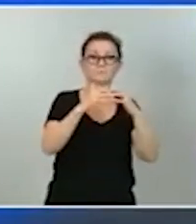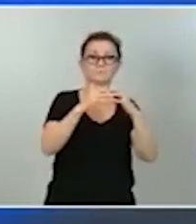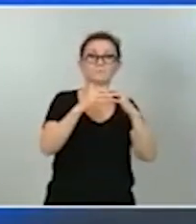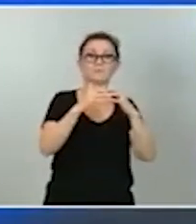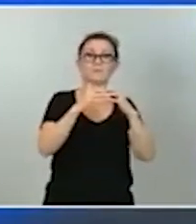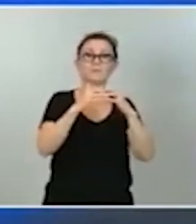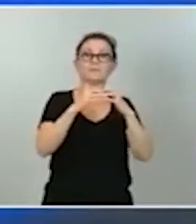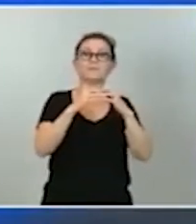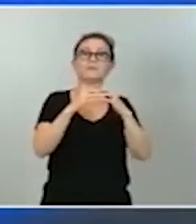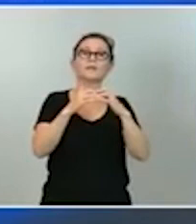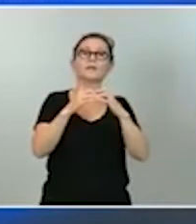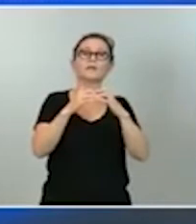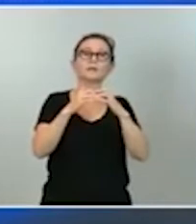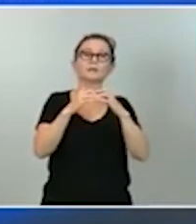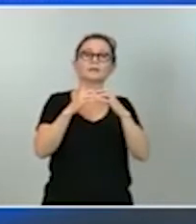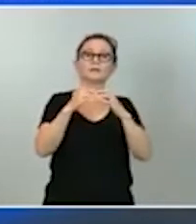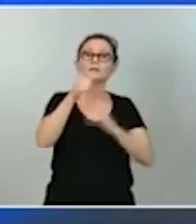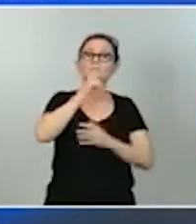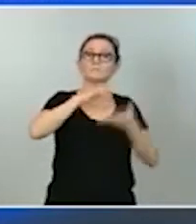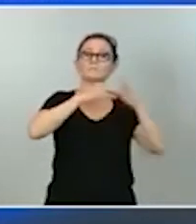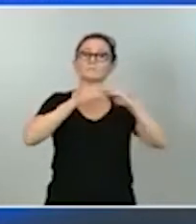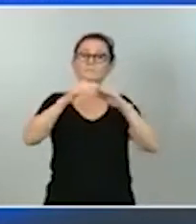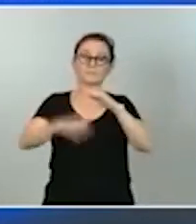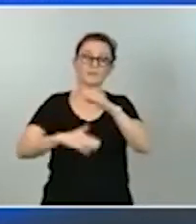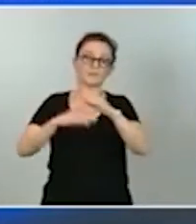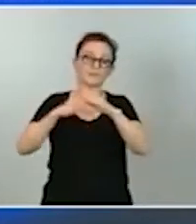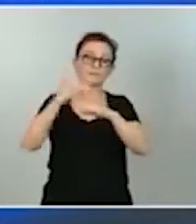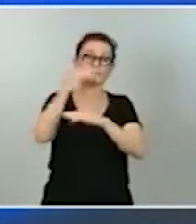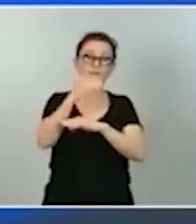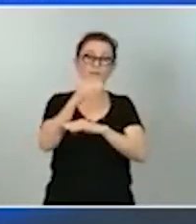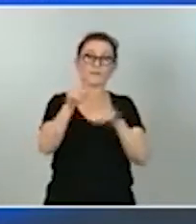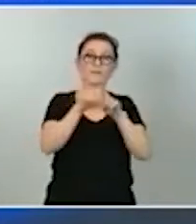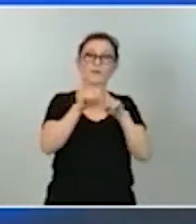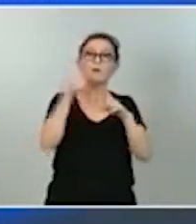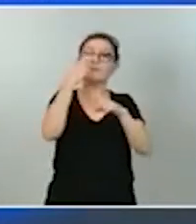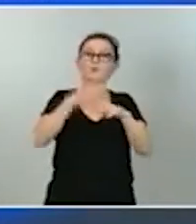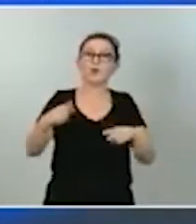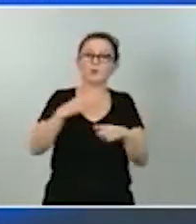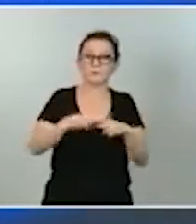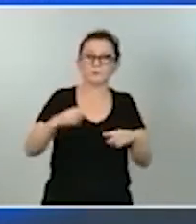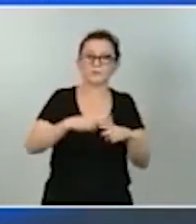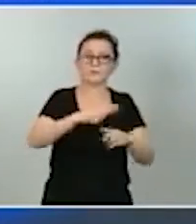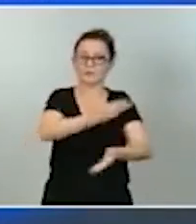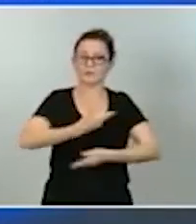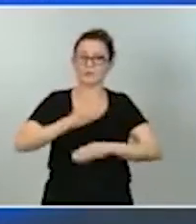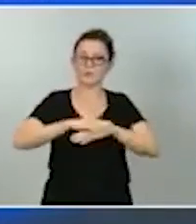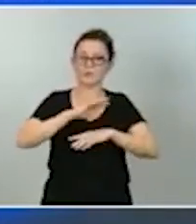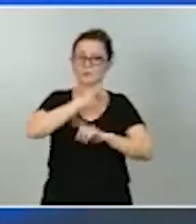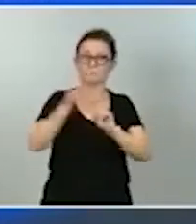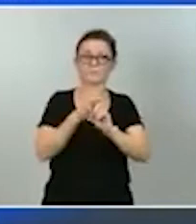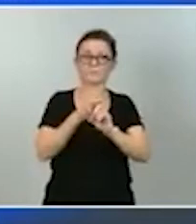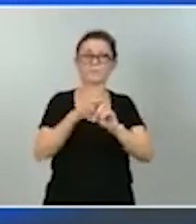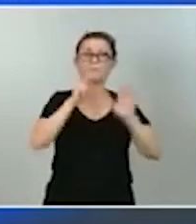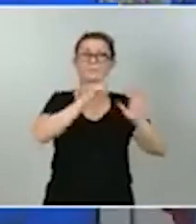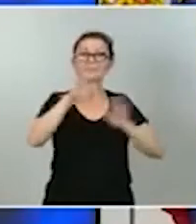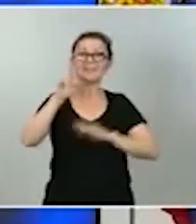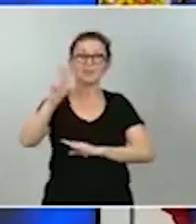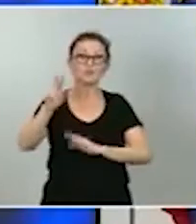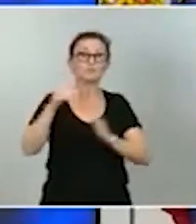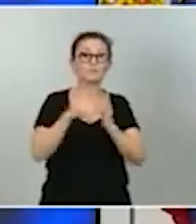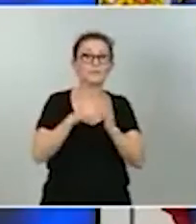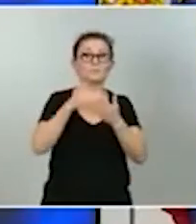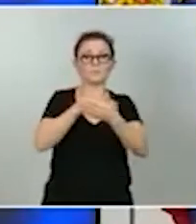torno a diez políticas tractoras políticas que perfiran el alcance concreto de la inversión de los 72.000 millones de euros que hoy hacemos